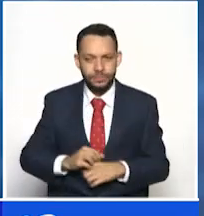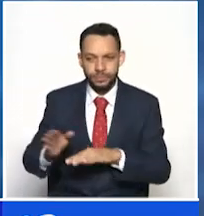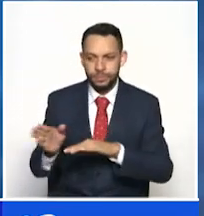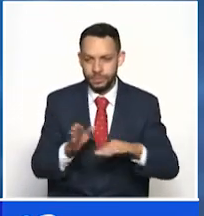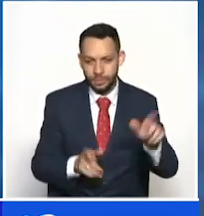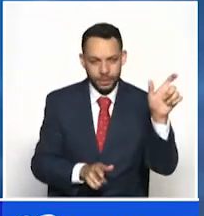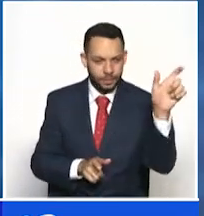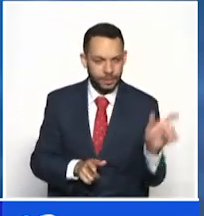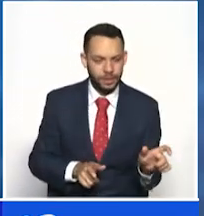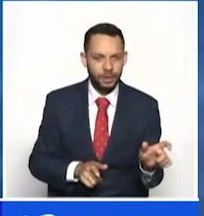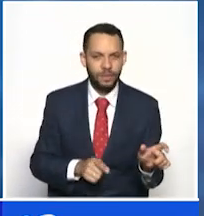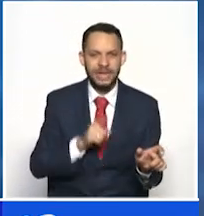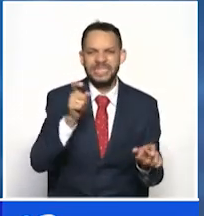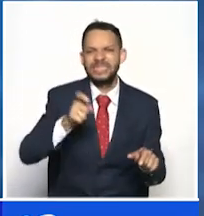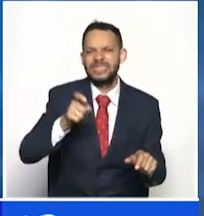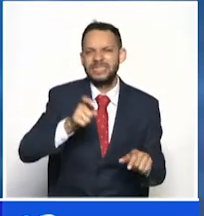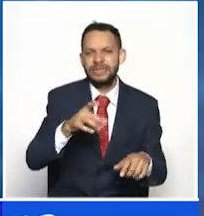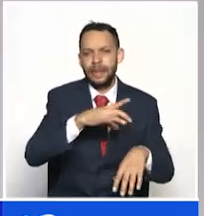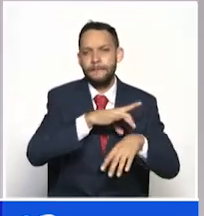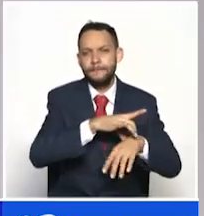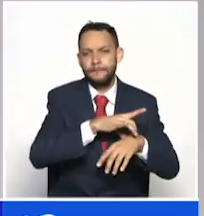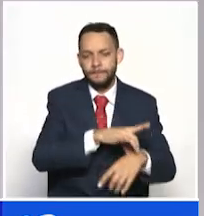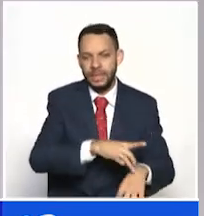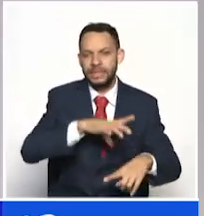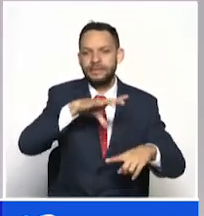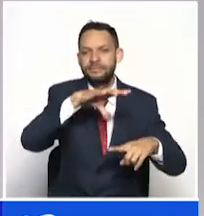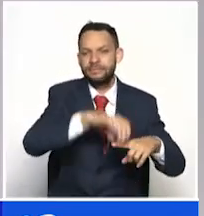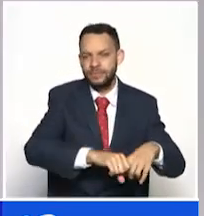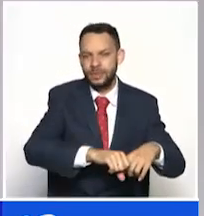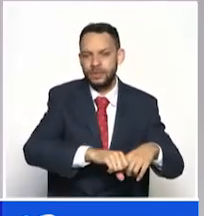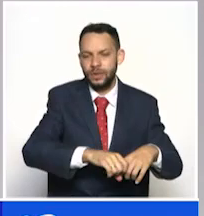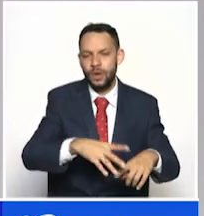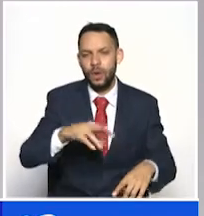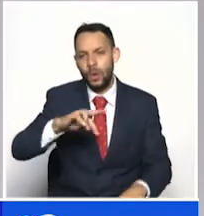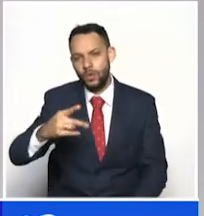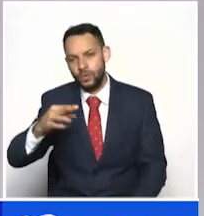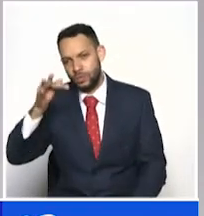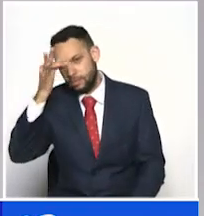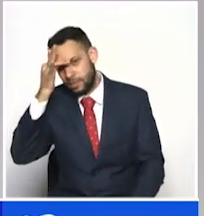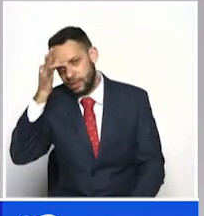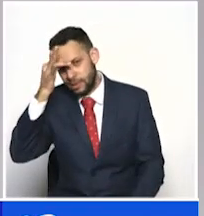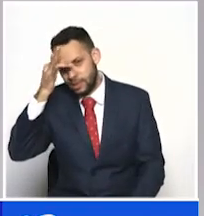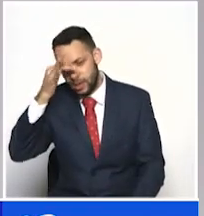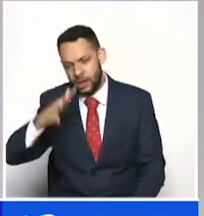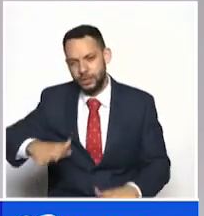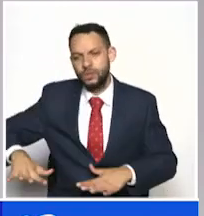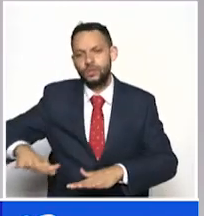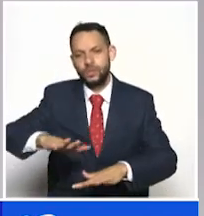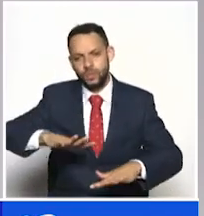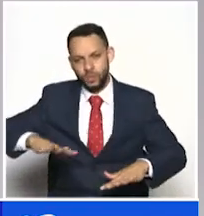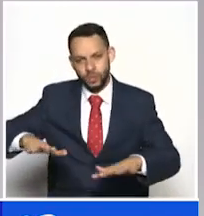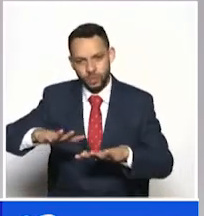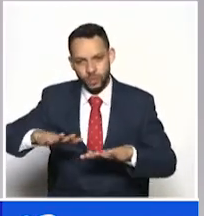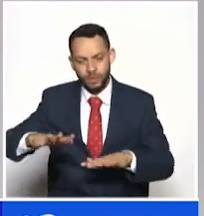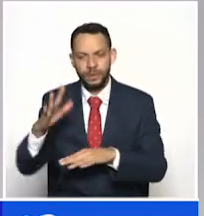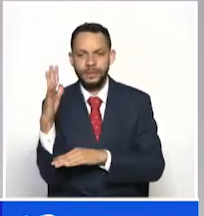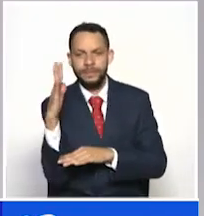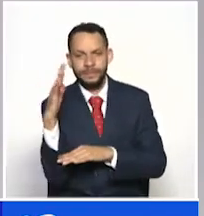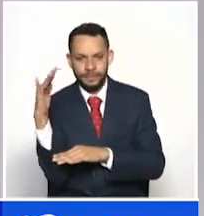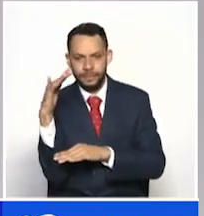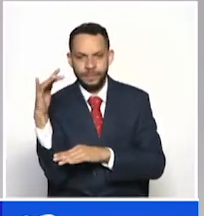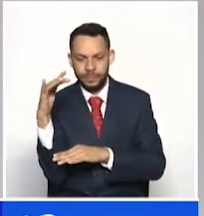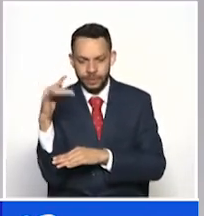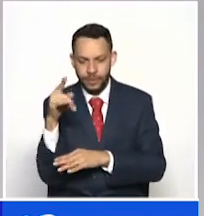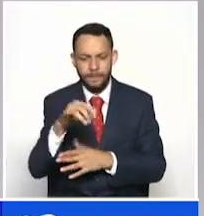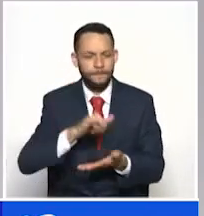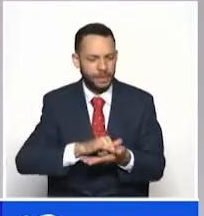van a ser direccionados al hospital de zona, teniendo en cuenta los lugares